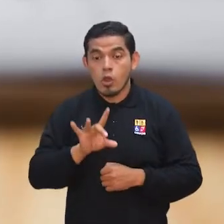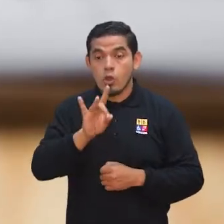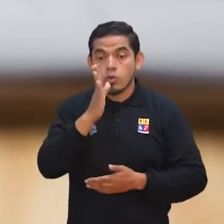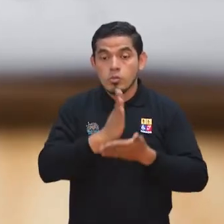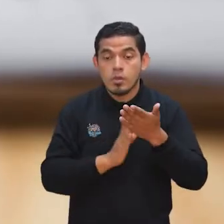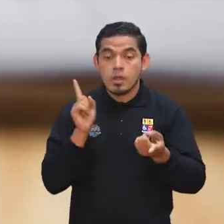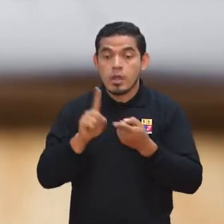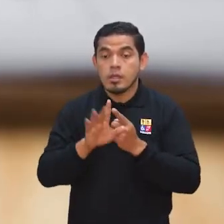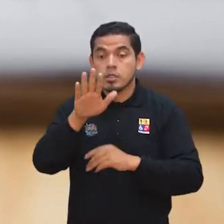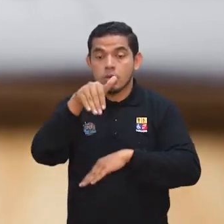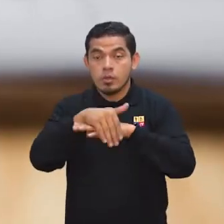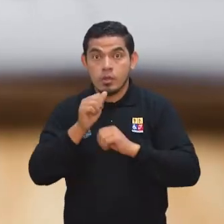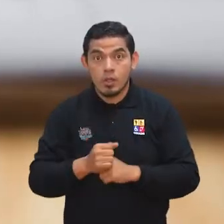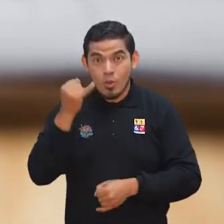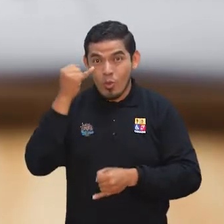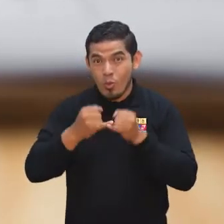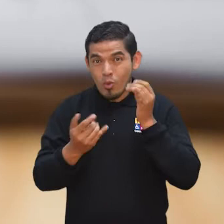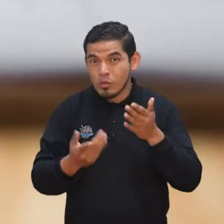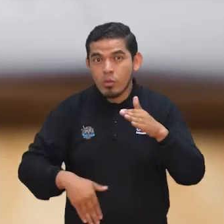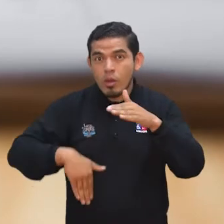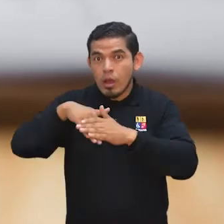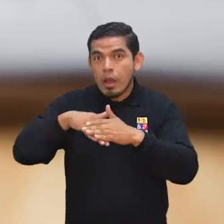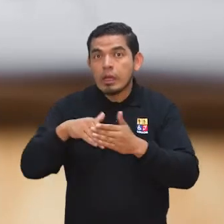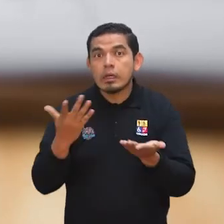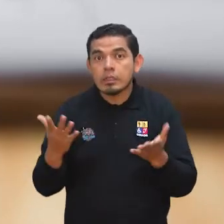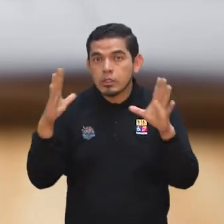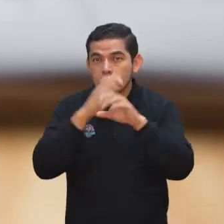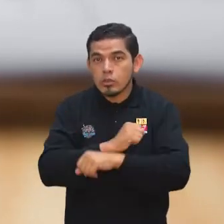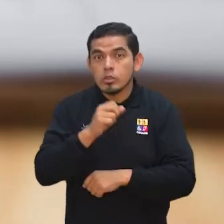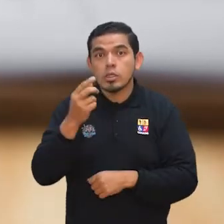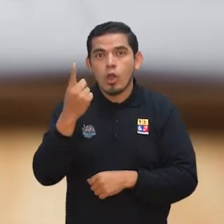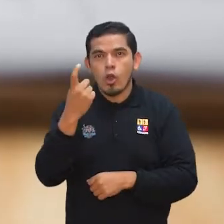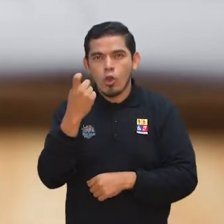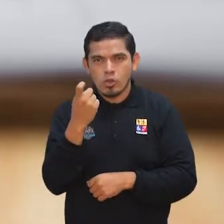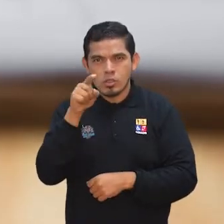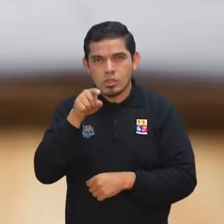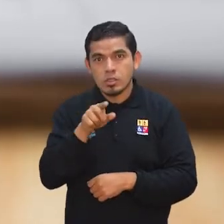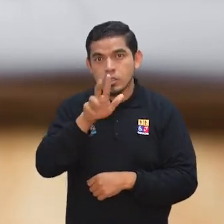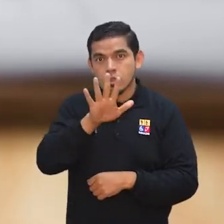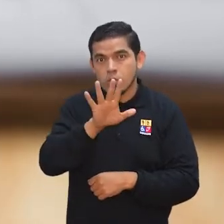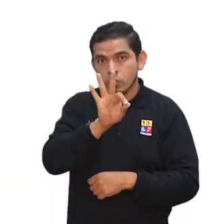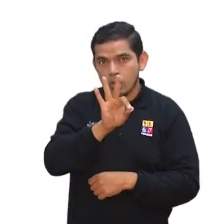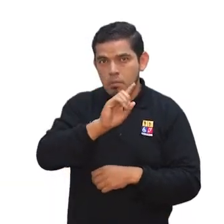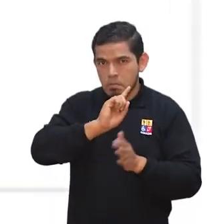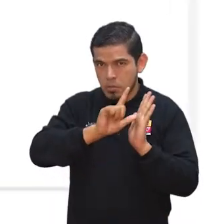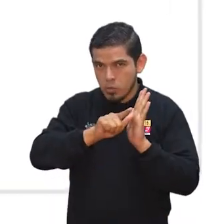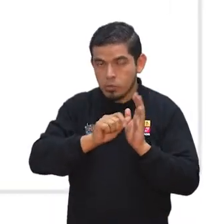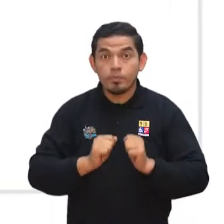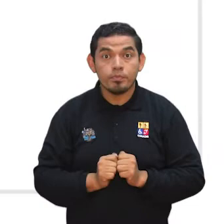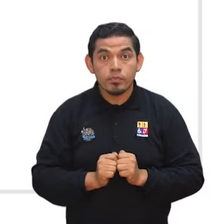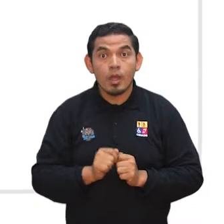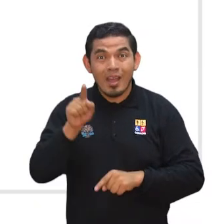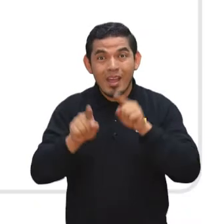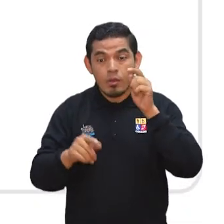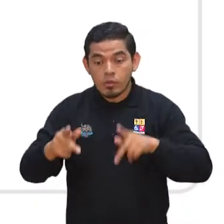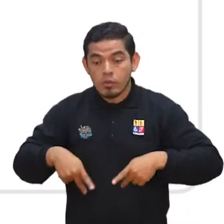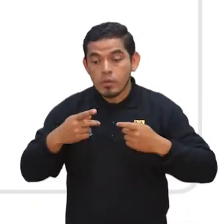8 y 30 a 17 horas. El último día se receptarán hasta las 23 horas con 59 minutos. Para el caso de los